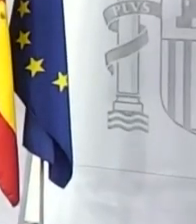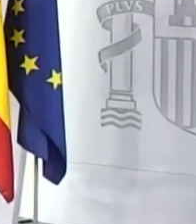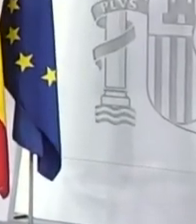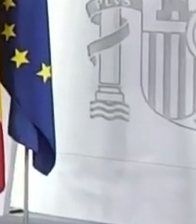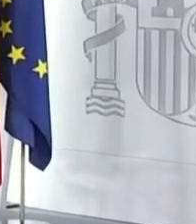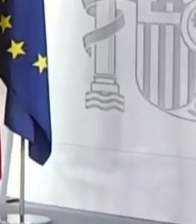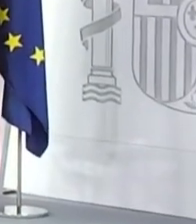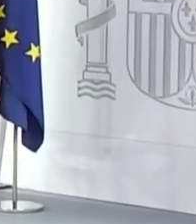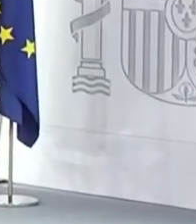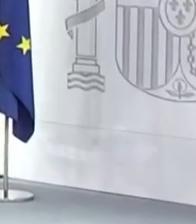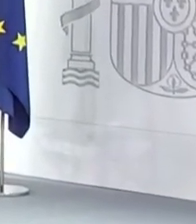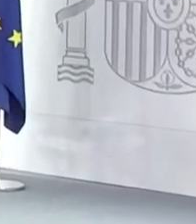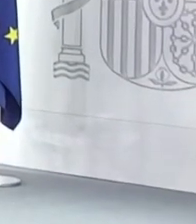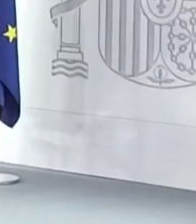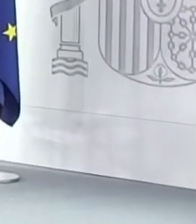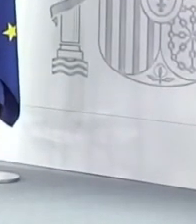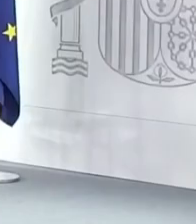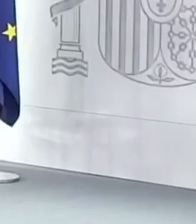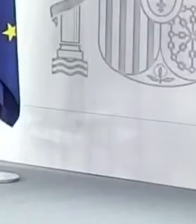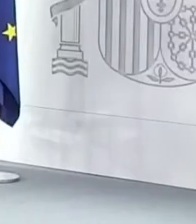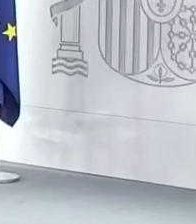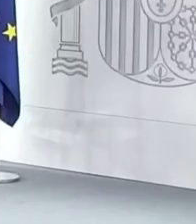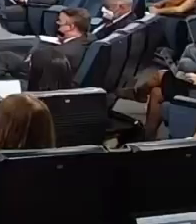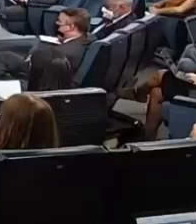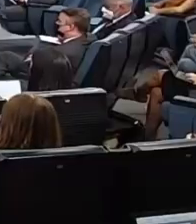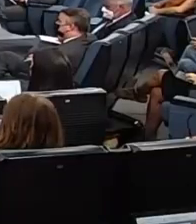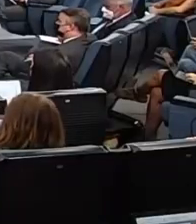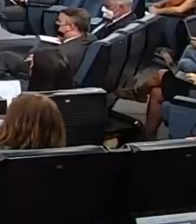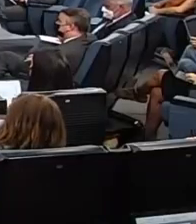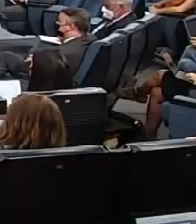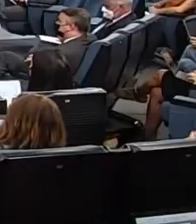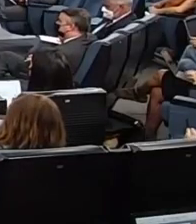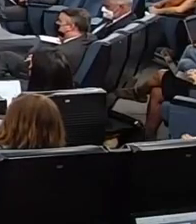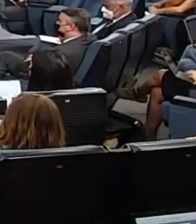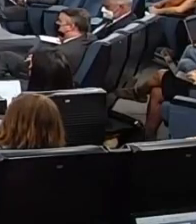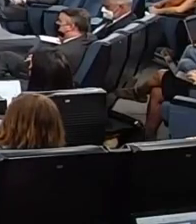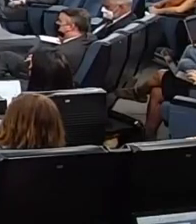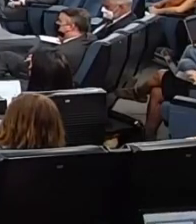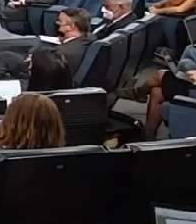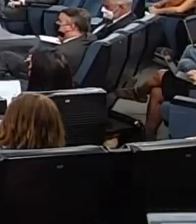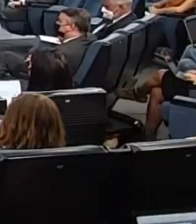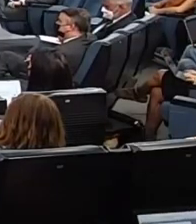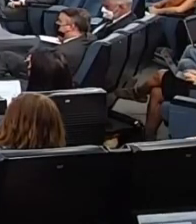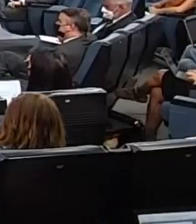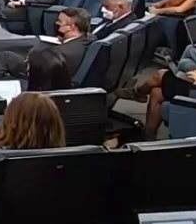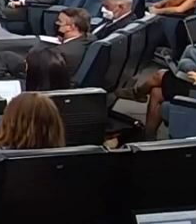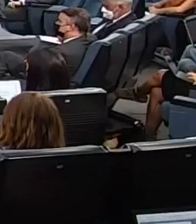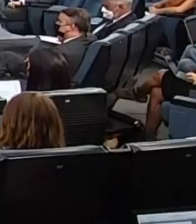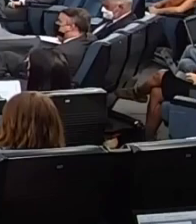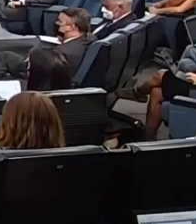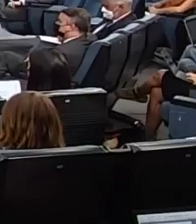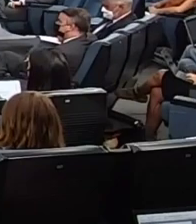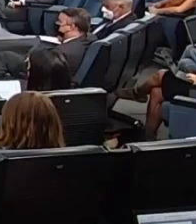El presidente del gobierno español, Pedro Sánchez, reconoció el martes que la evolución de la pandemia en el país es preocupante,